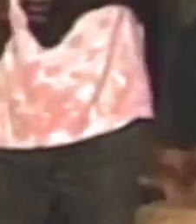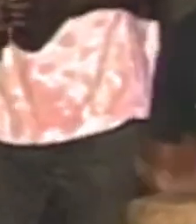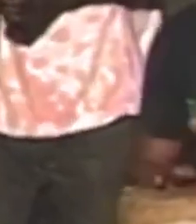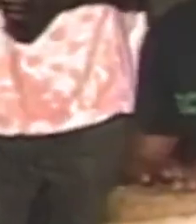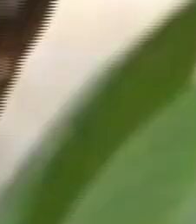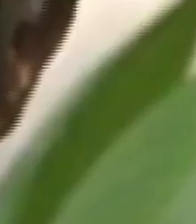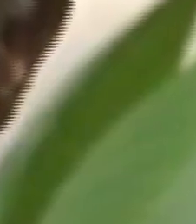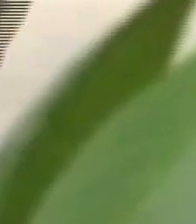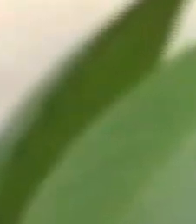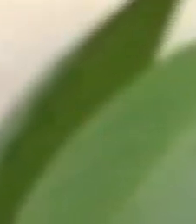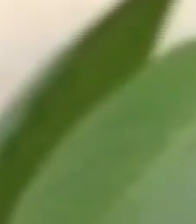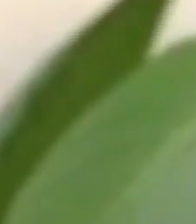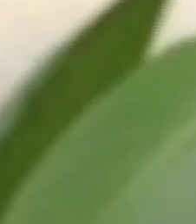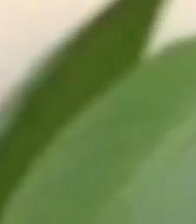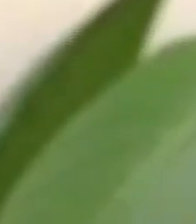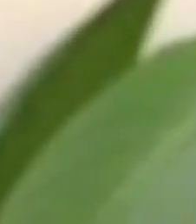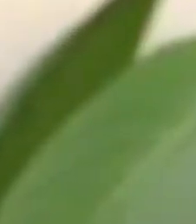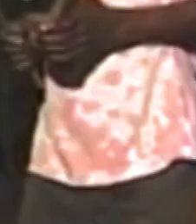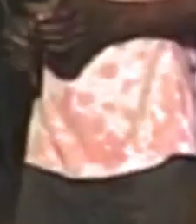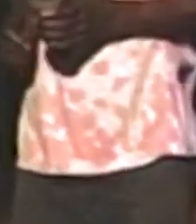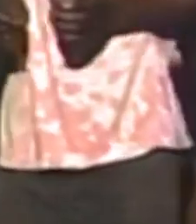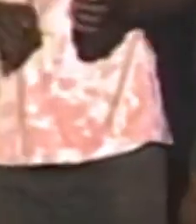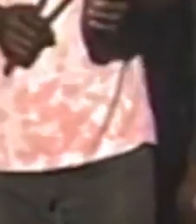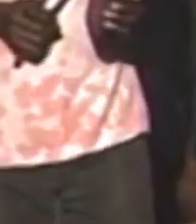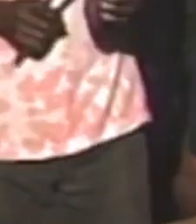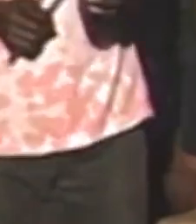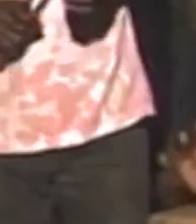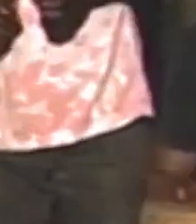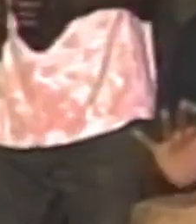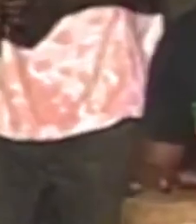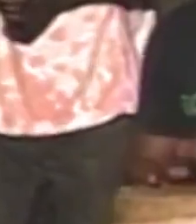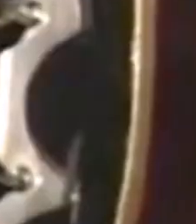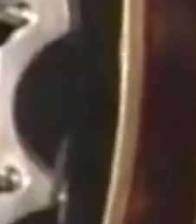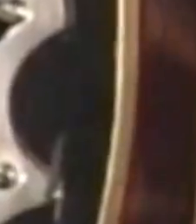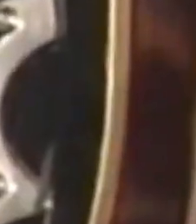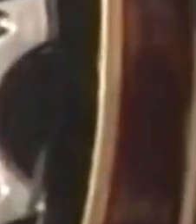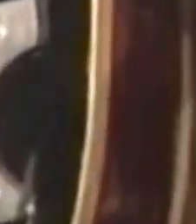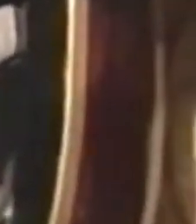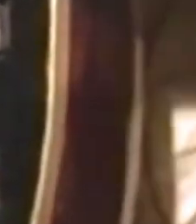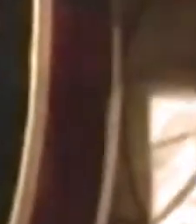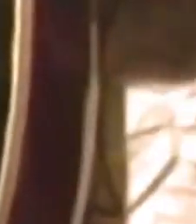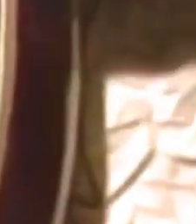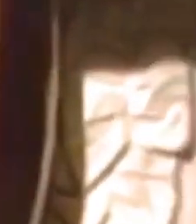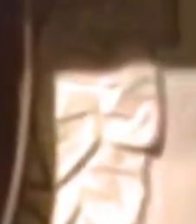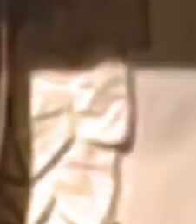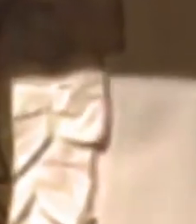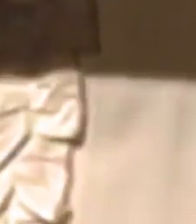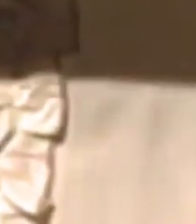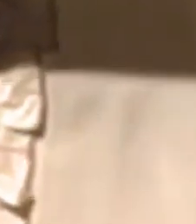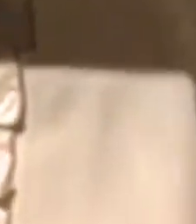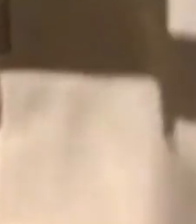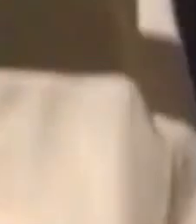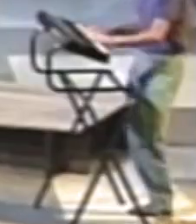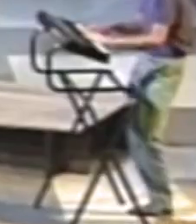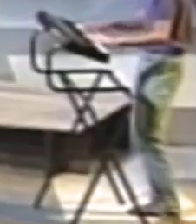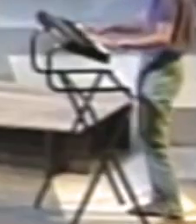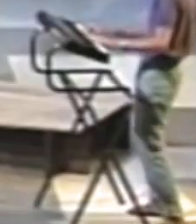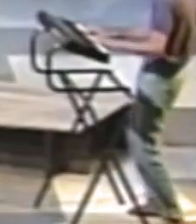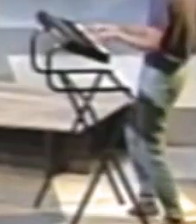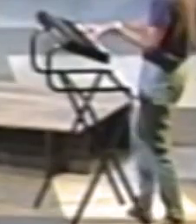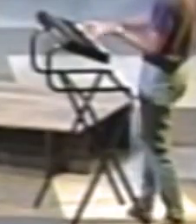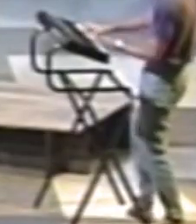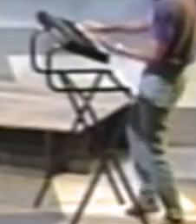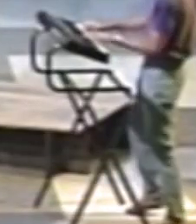cantando, voy a ver que la gente está viendo porque me gusta lo que yo canta. Miércoles 4 de